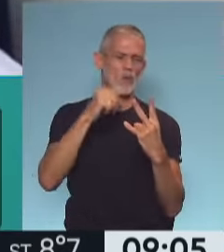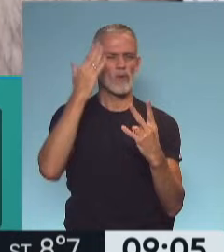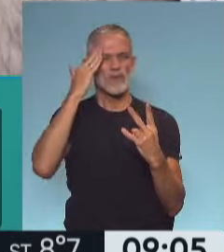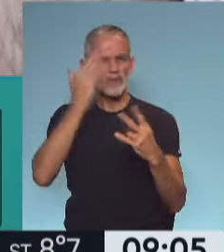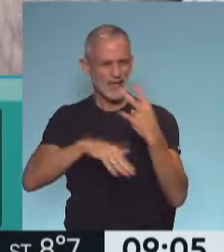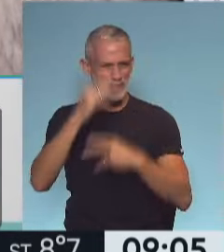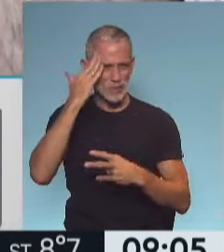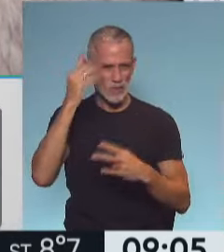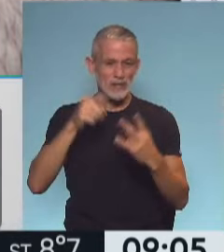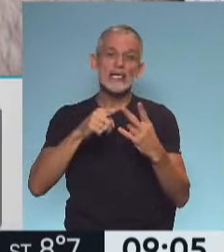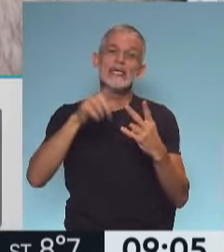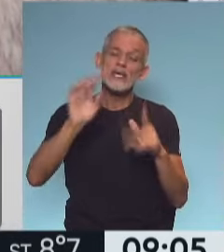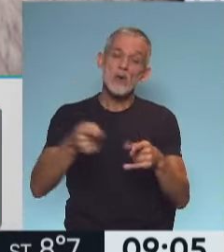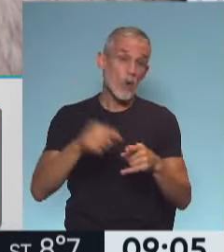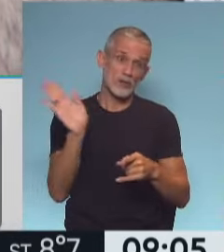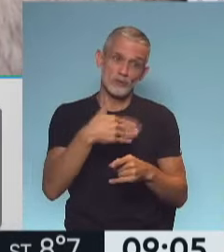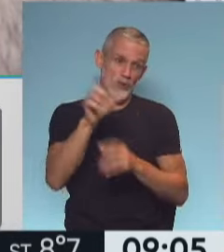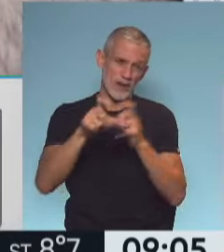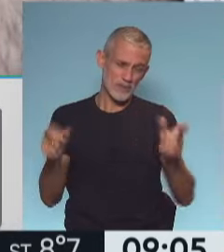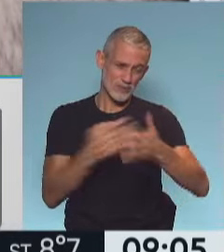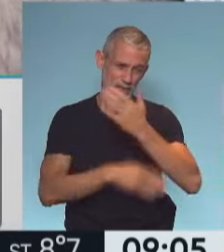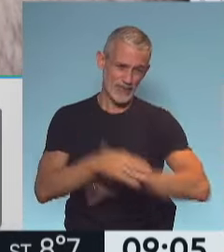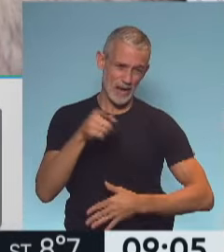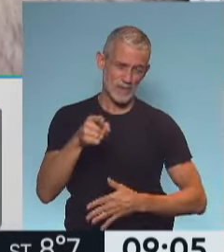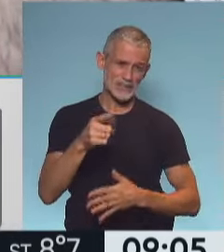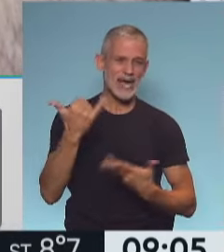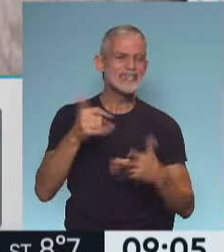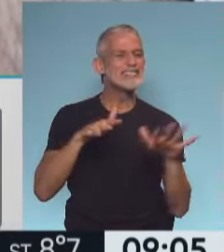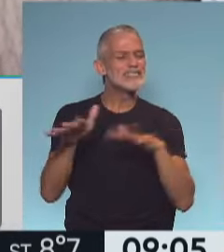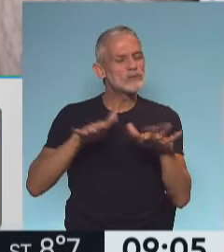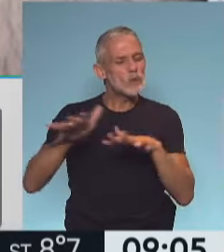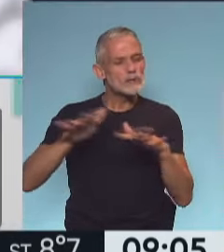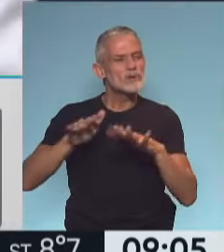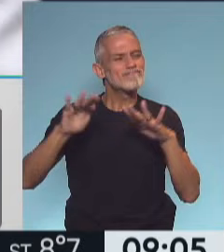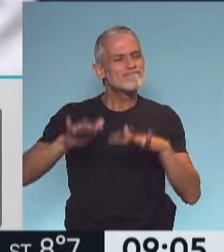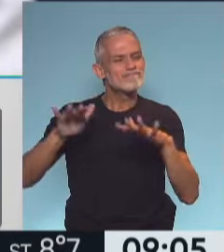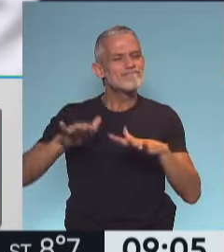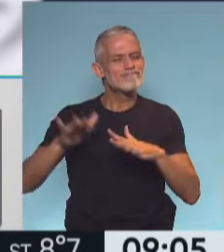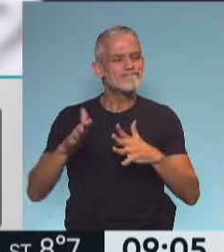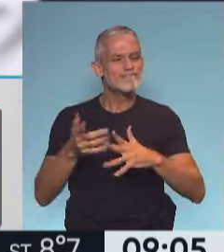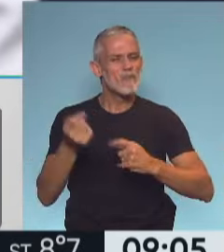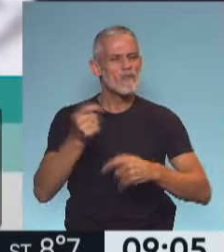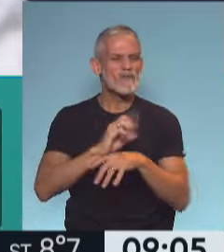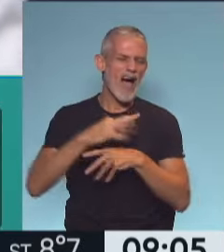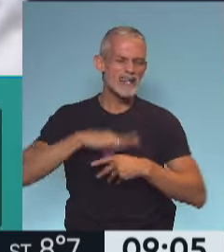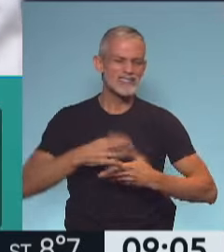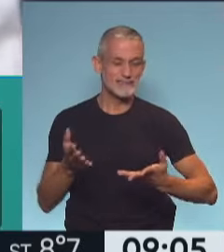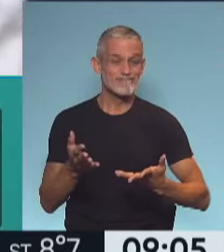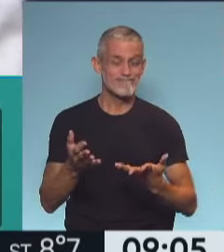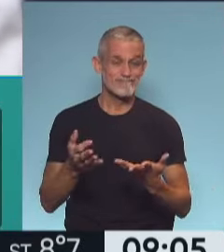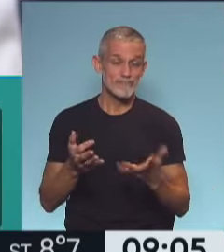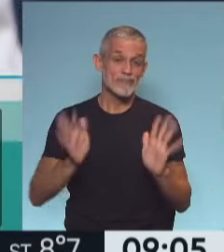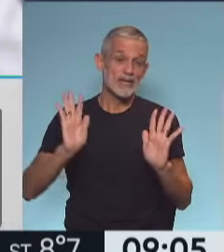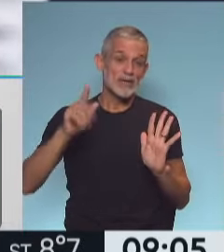enormes, toda la población con discapacidad estaba en una situación de vulnerabilidad frente al virus,